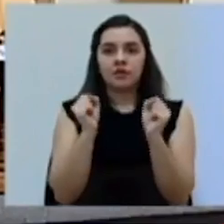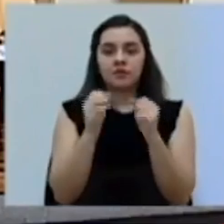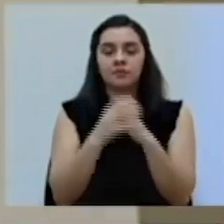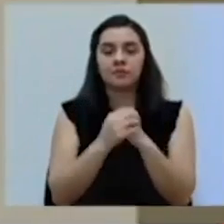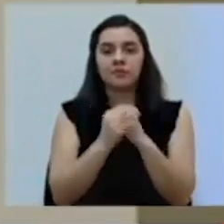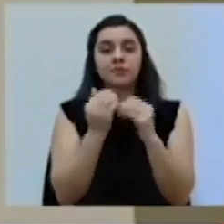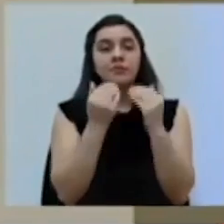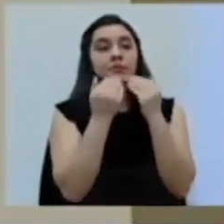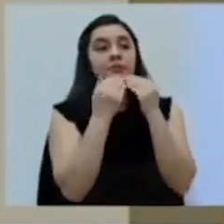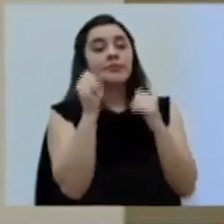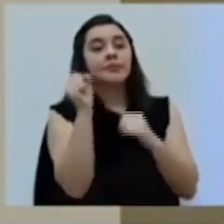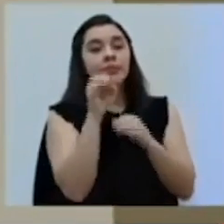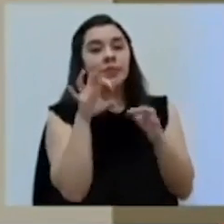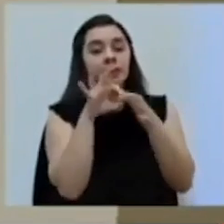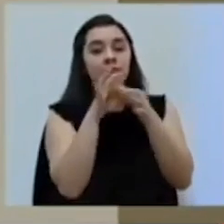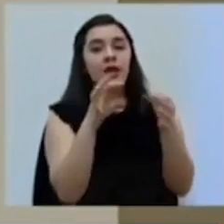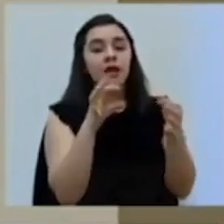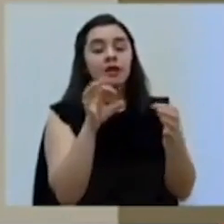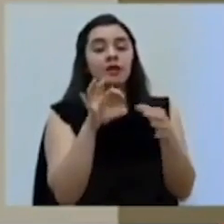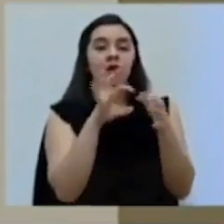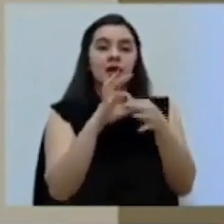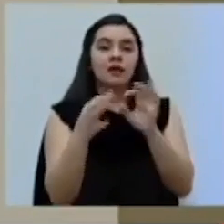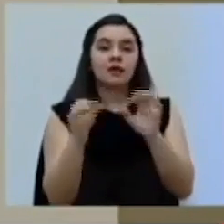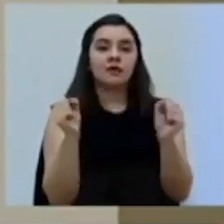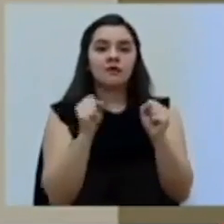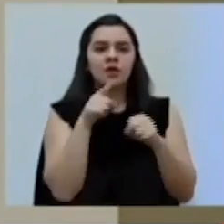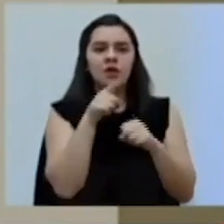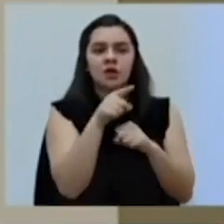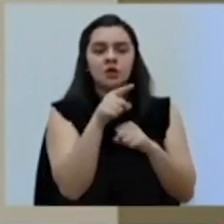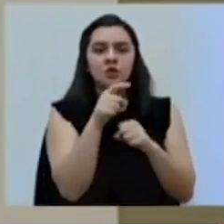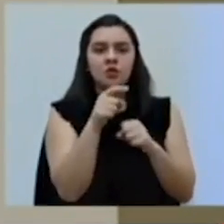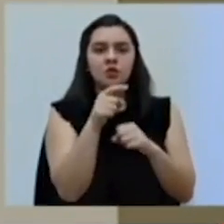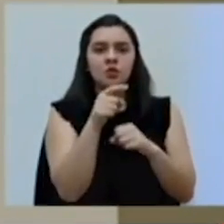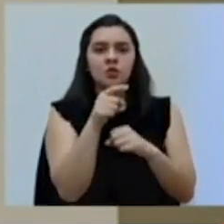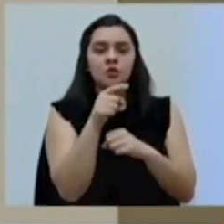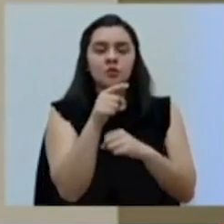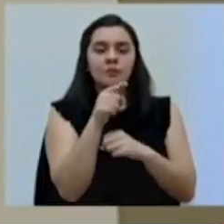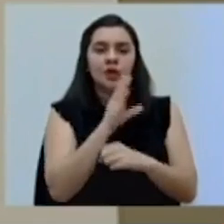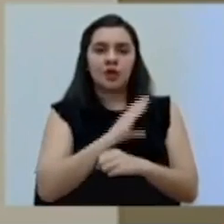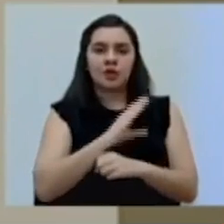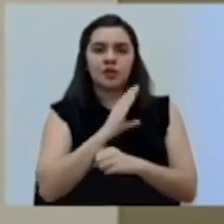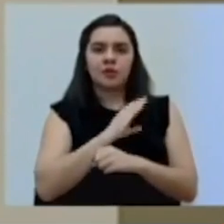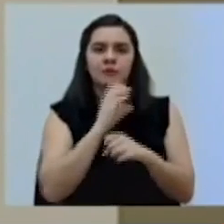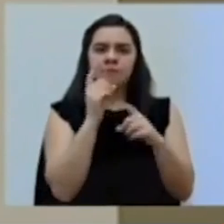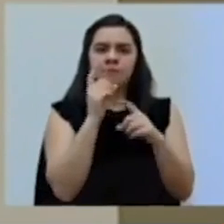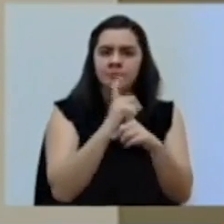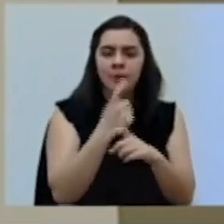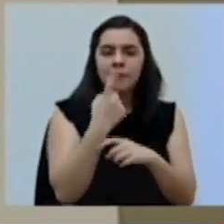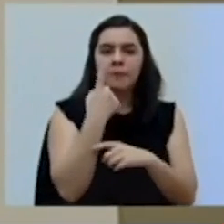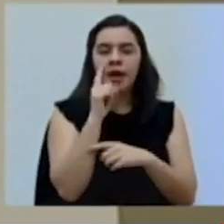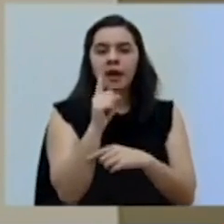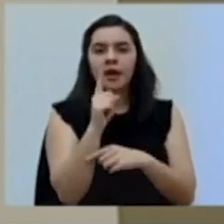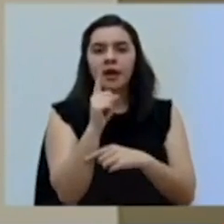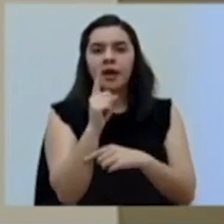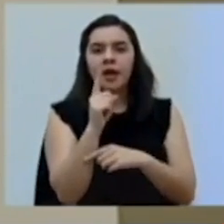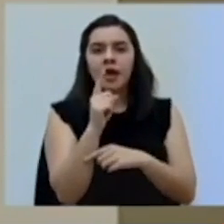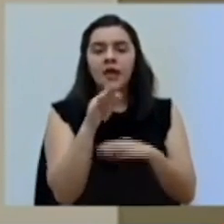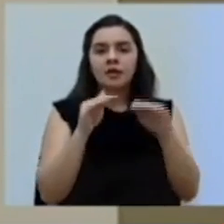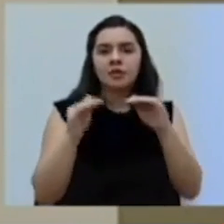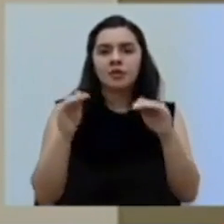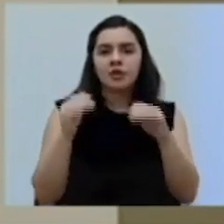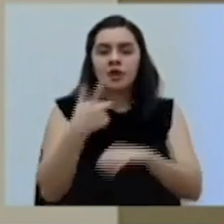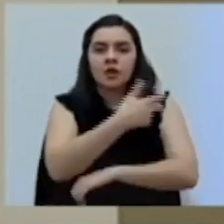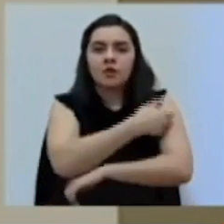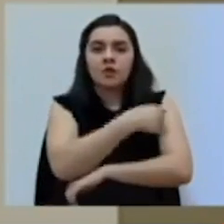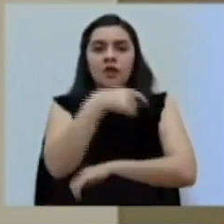Gracias. Bueno, en relación a la cadena de frío, realmente ese es uno de los elementos críticos para la estabilidad de cualquier vacuna. La vacuna